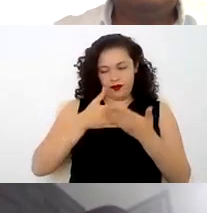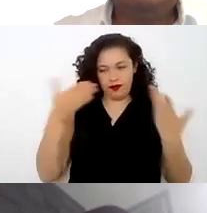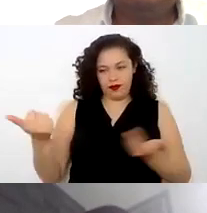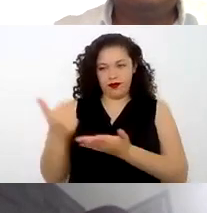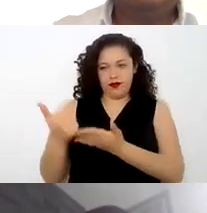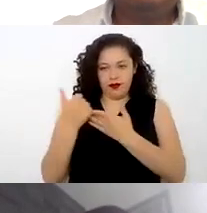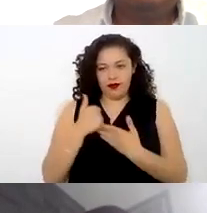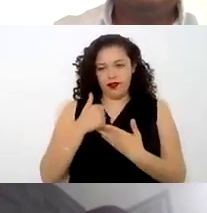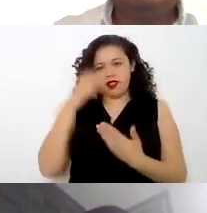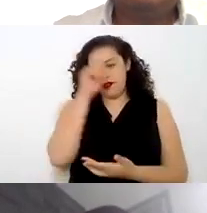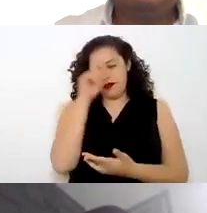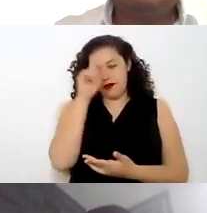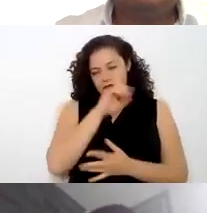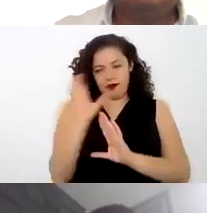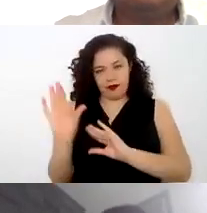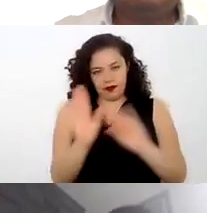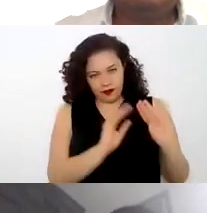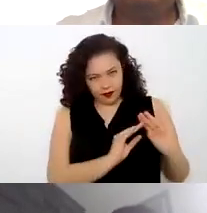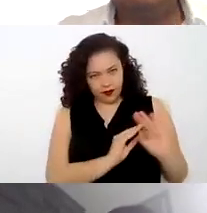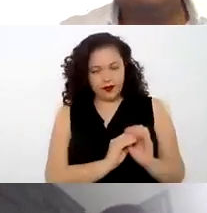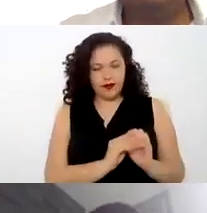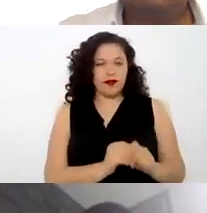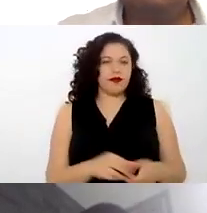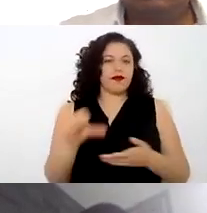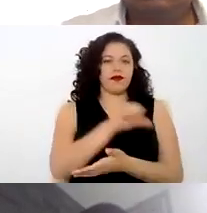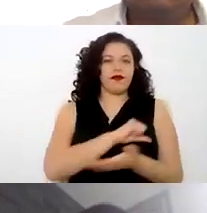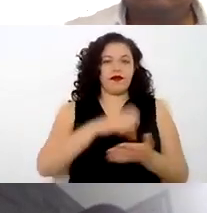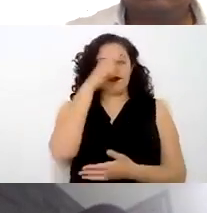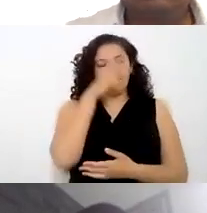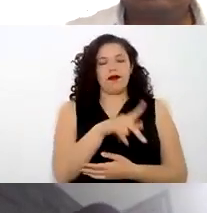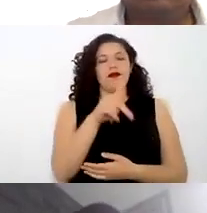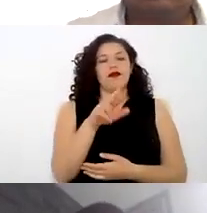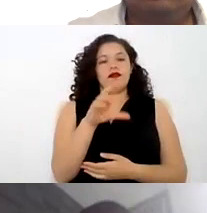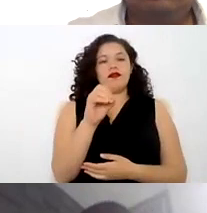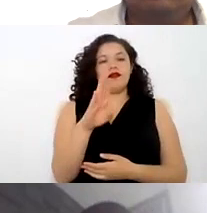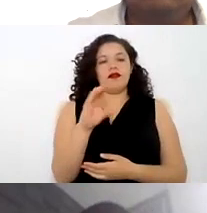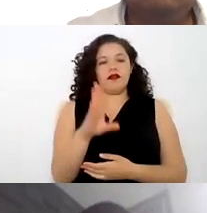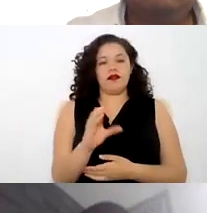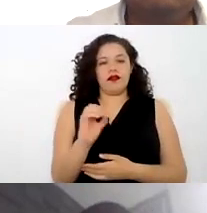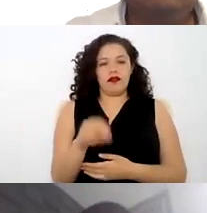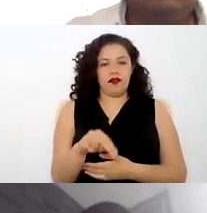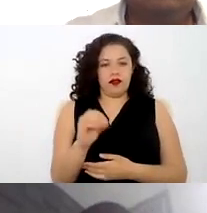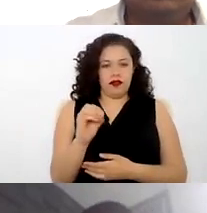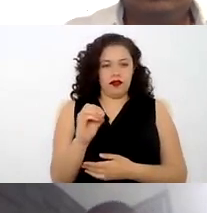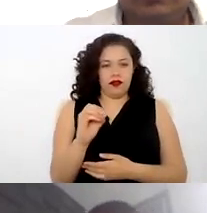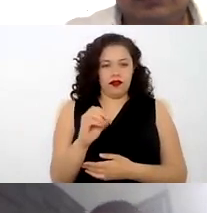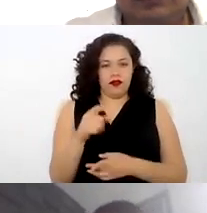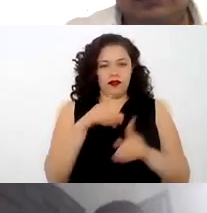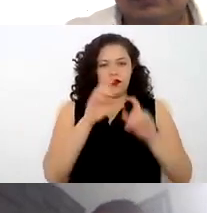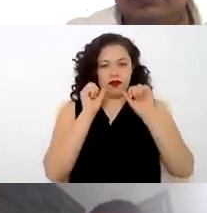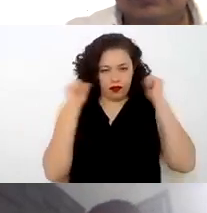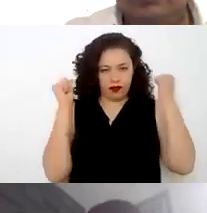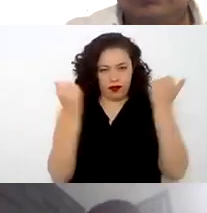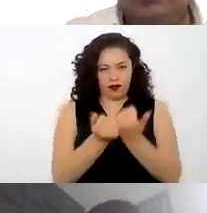esta asesoría. Centro Mexicano Pro Bono es una asociación sin fines de lucro, cuyo objetivo es facilitar